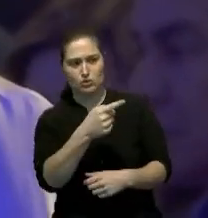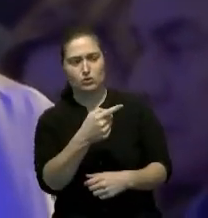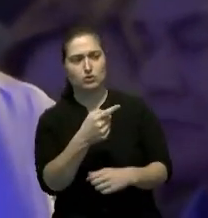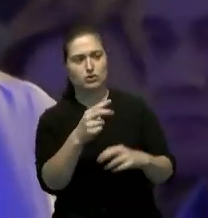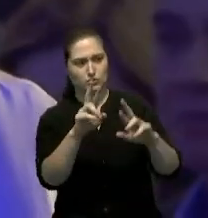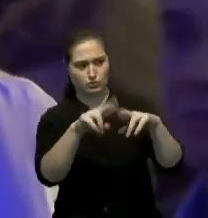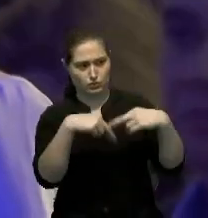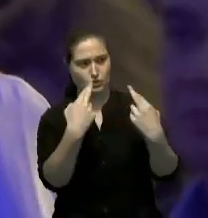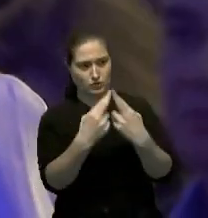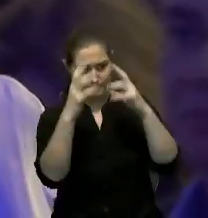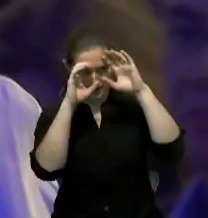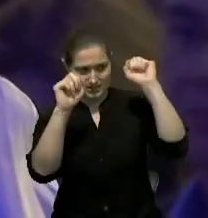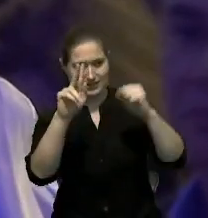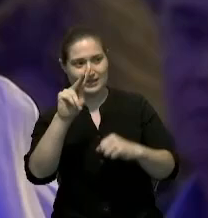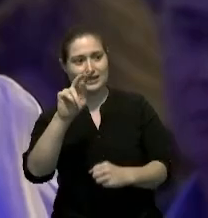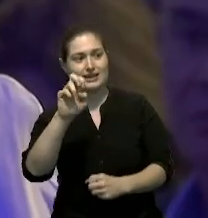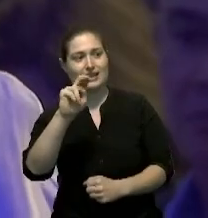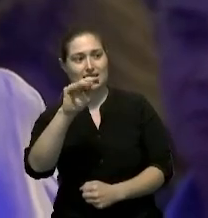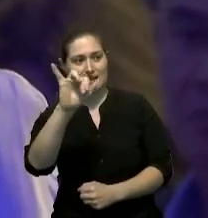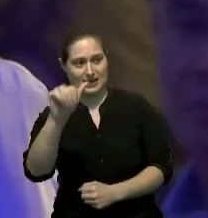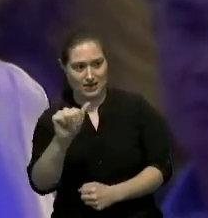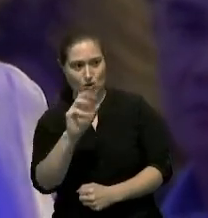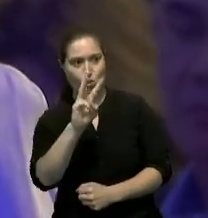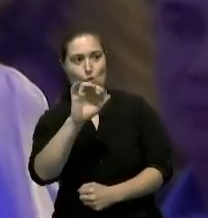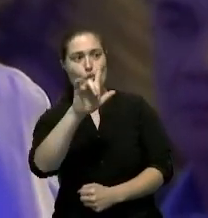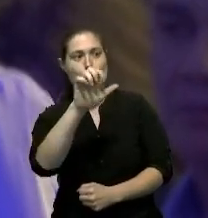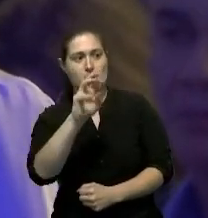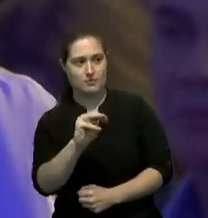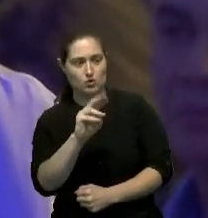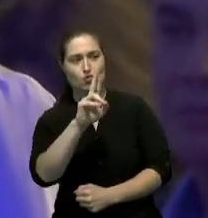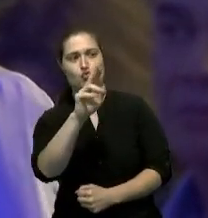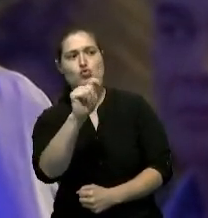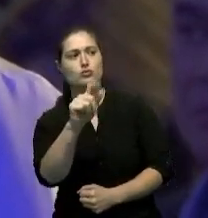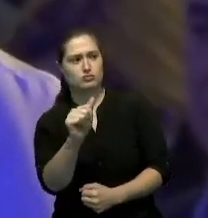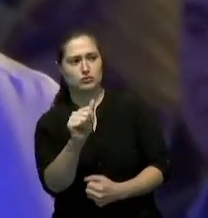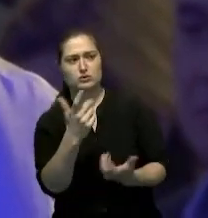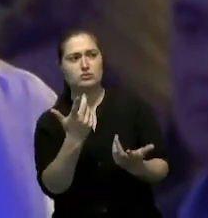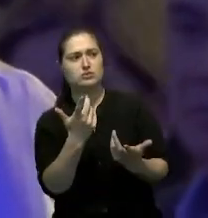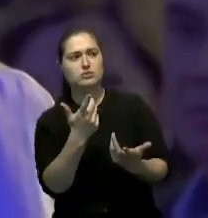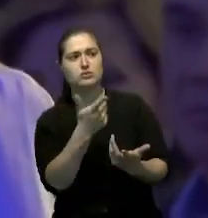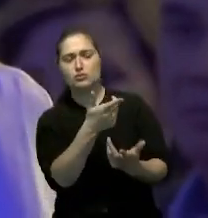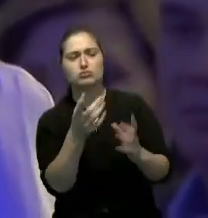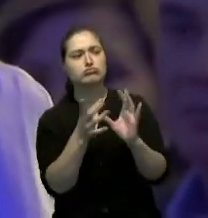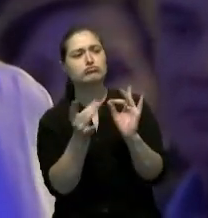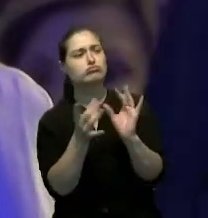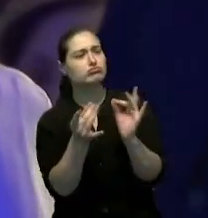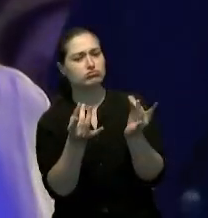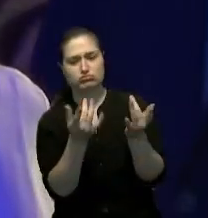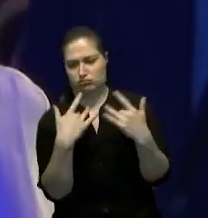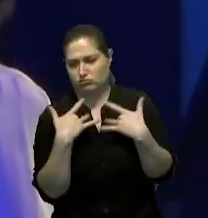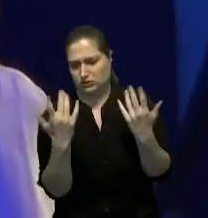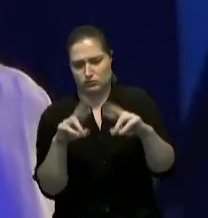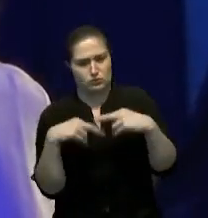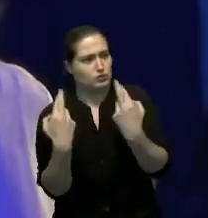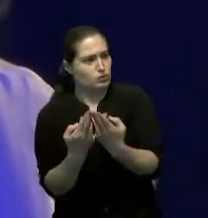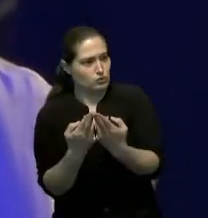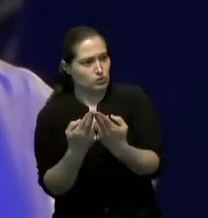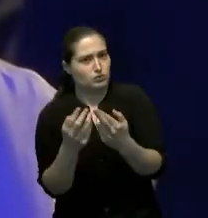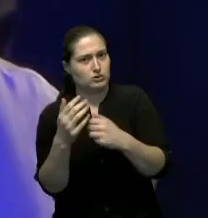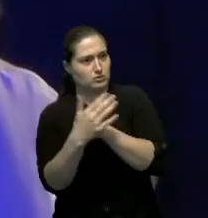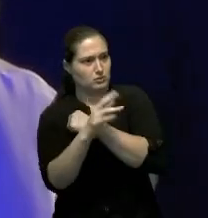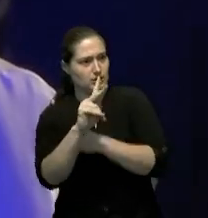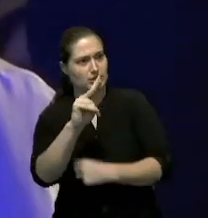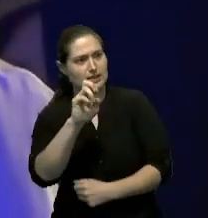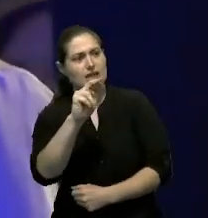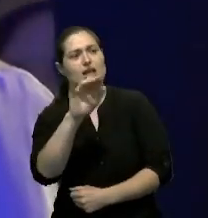presidente de Kenia William Ruto quisiéramos tener más detalles si es posible sobre lo que se trató en esta reunión y